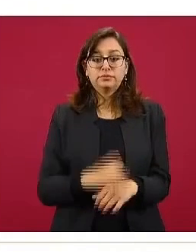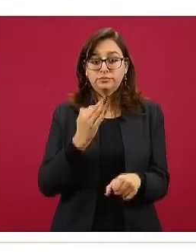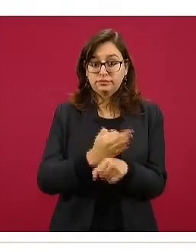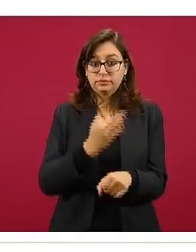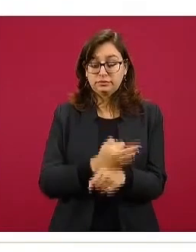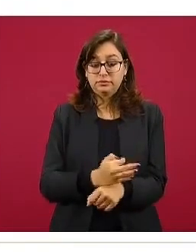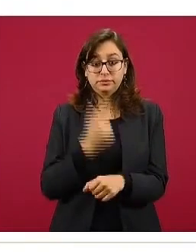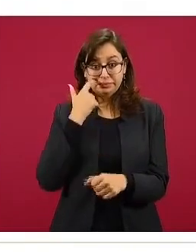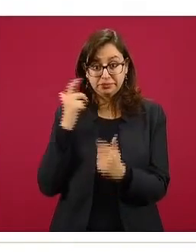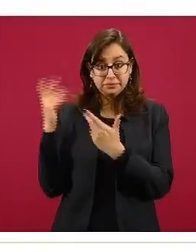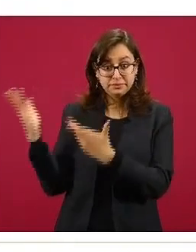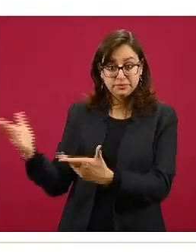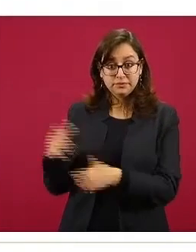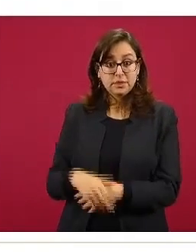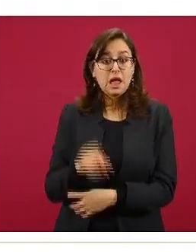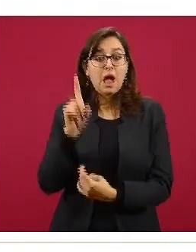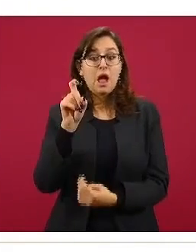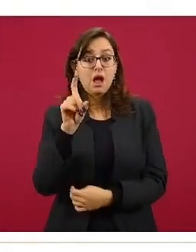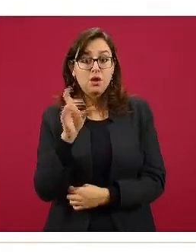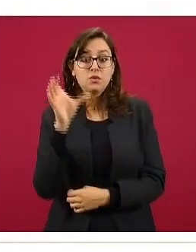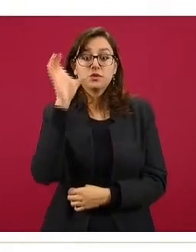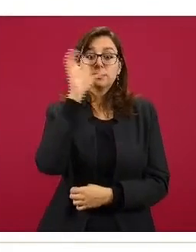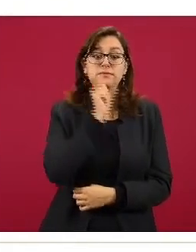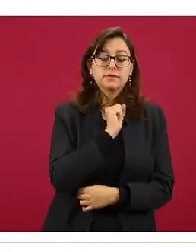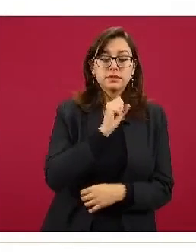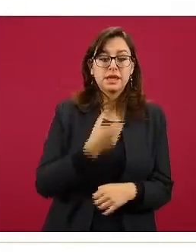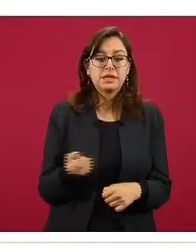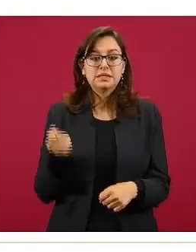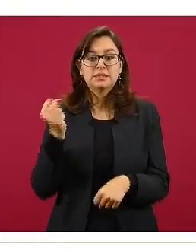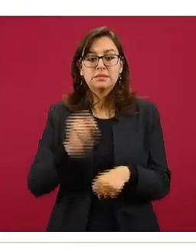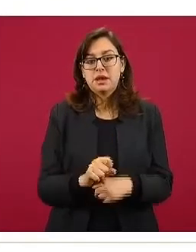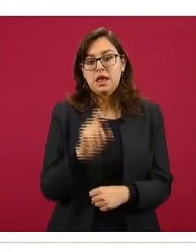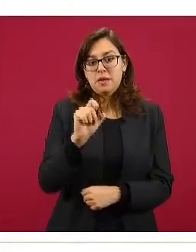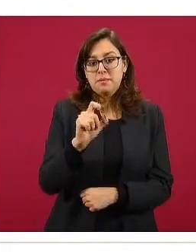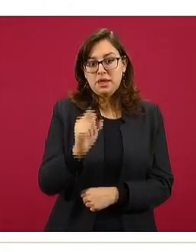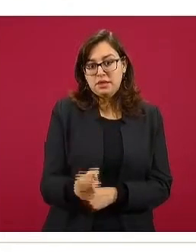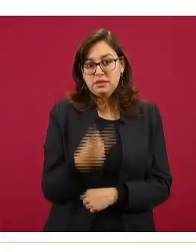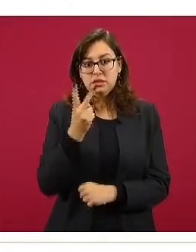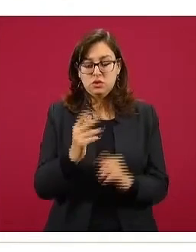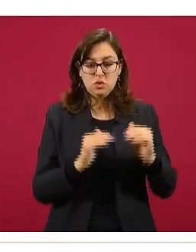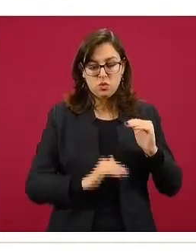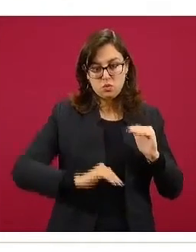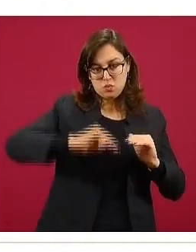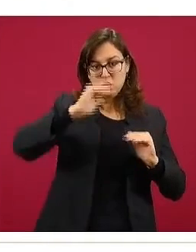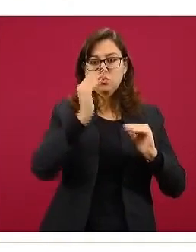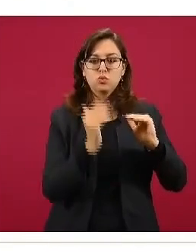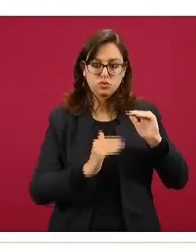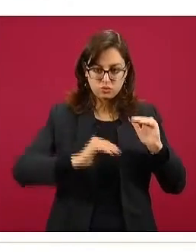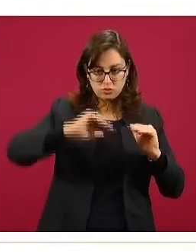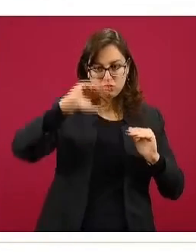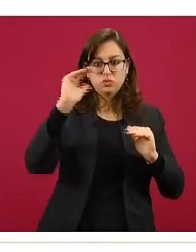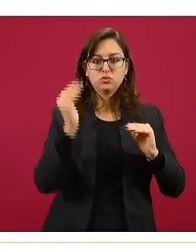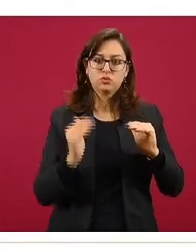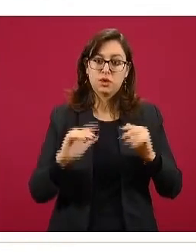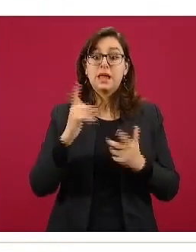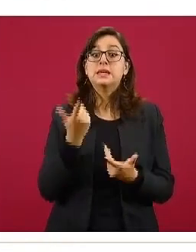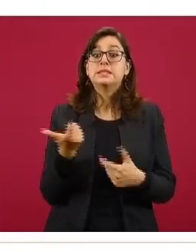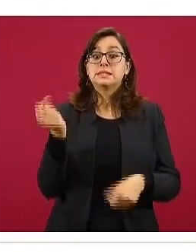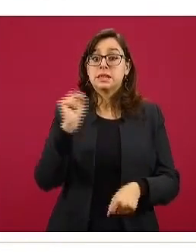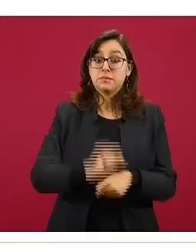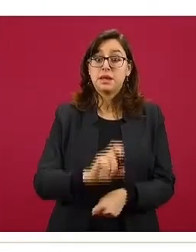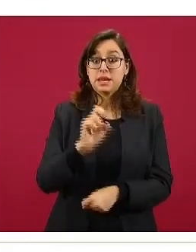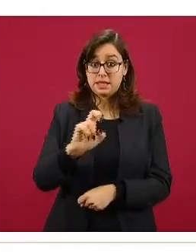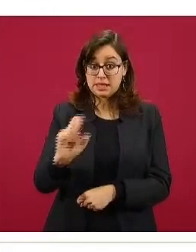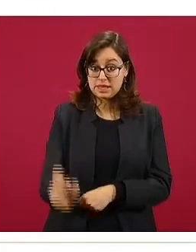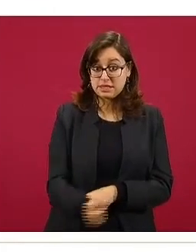curva de Aguascalientes, tuvo un ascenso, llegó un punto de meseta desde la semana 22, que se proyectó con subidas y bajadas hasta la semana 38